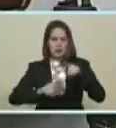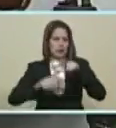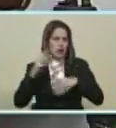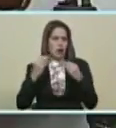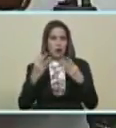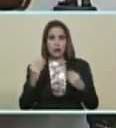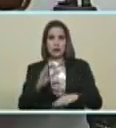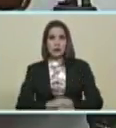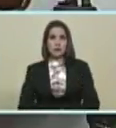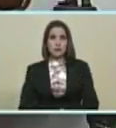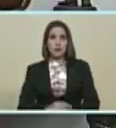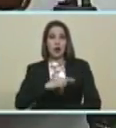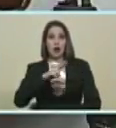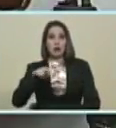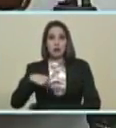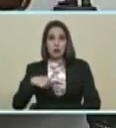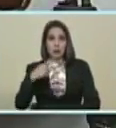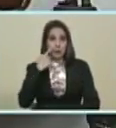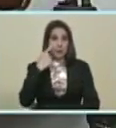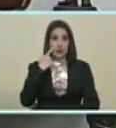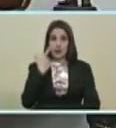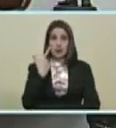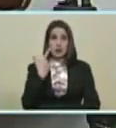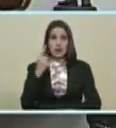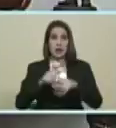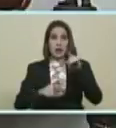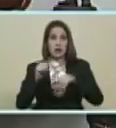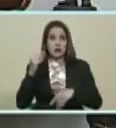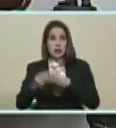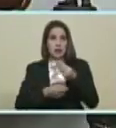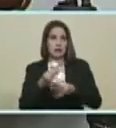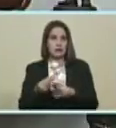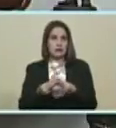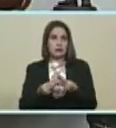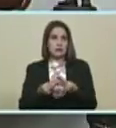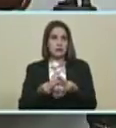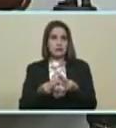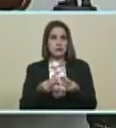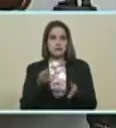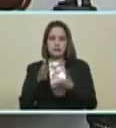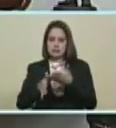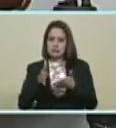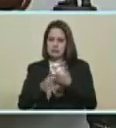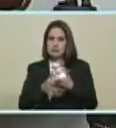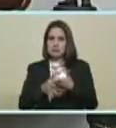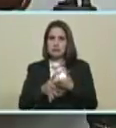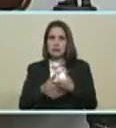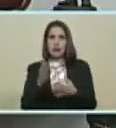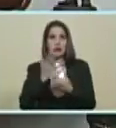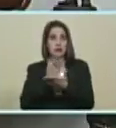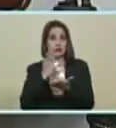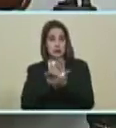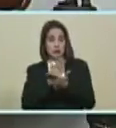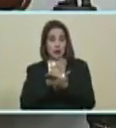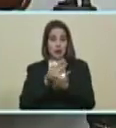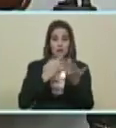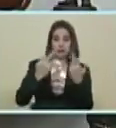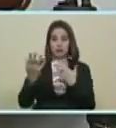cosas... ...y nosotros tenemos que estar... ...con la misma capacidad de... ...acción... ...acción...